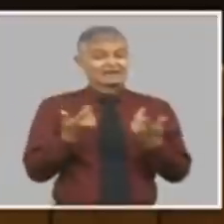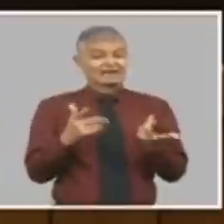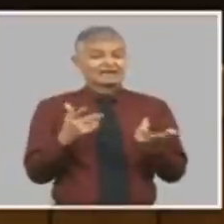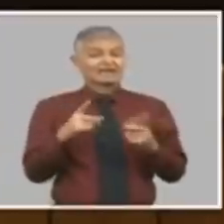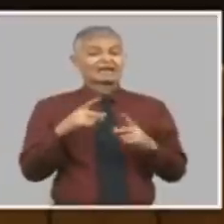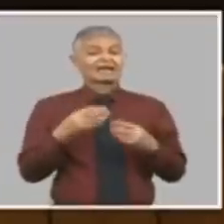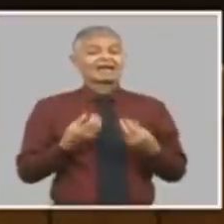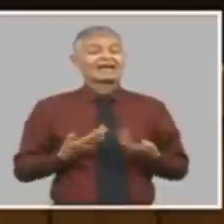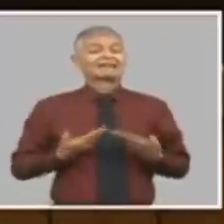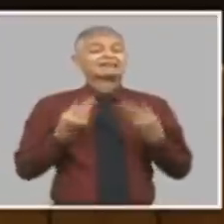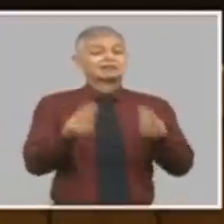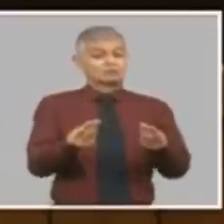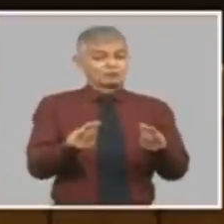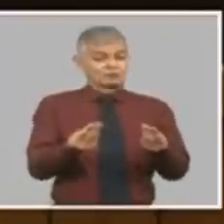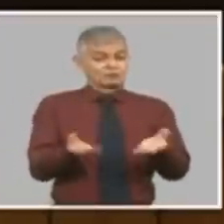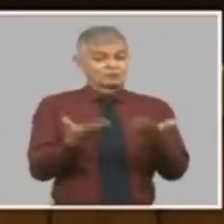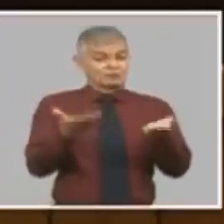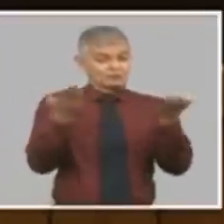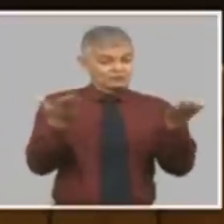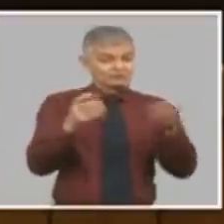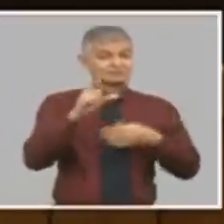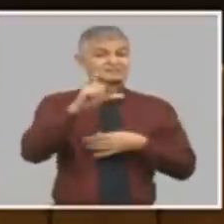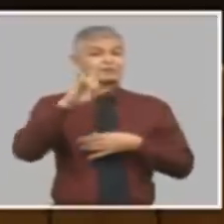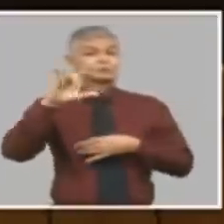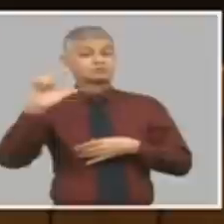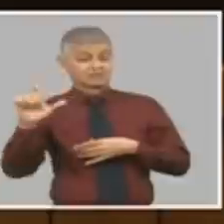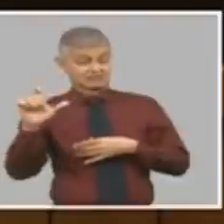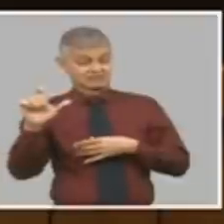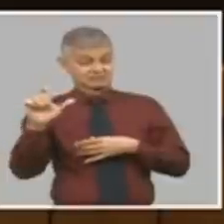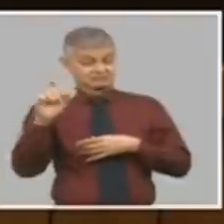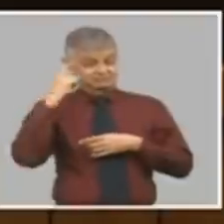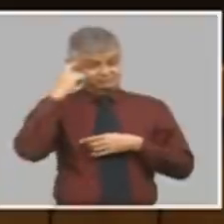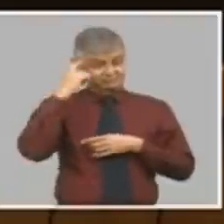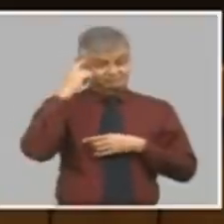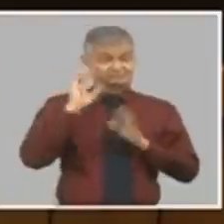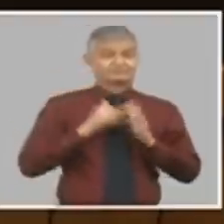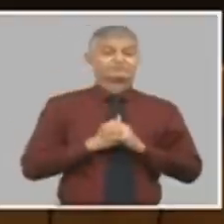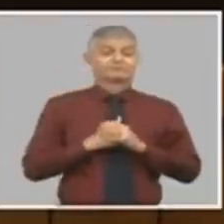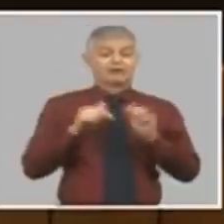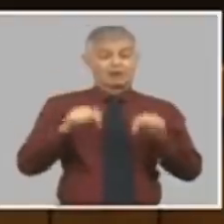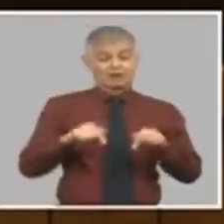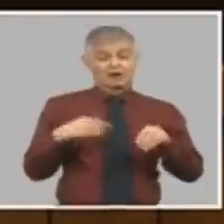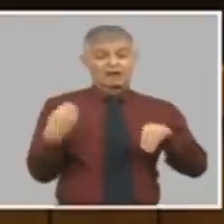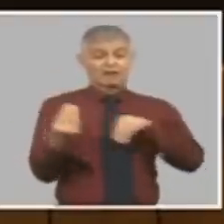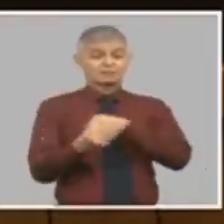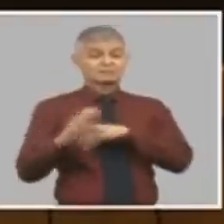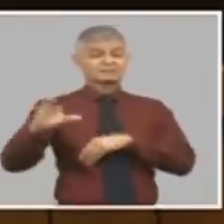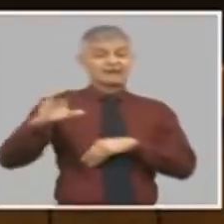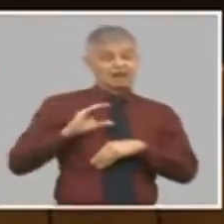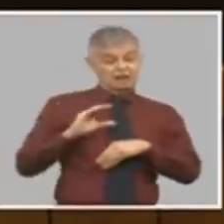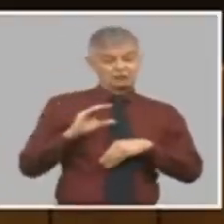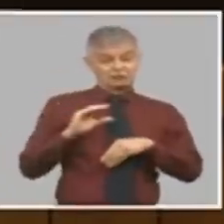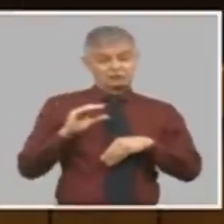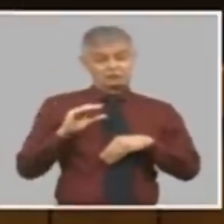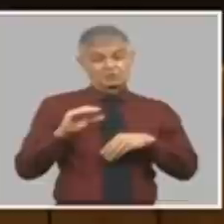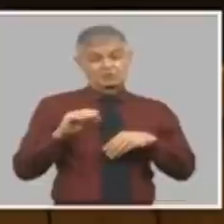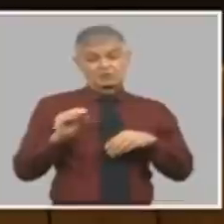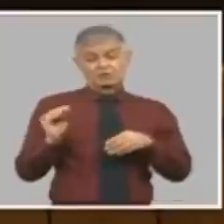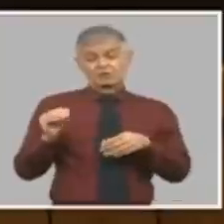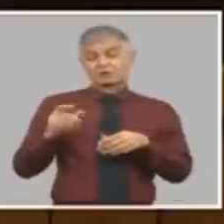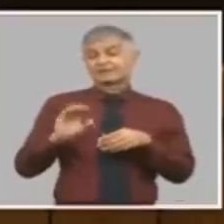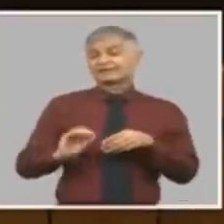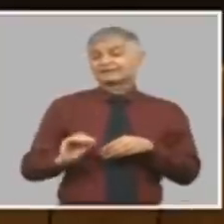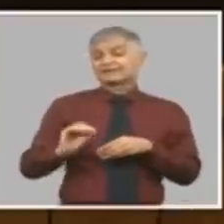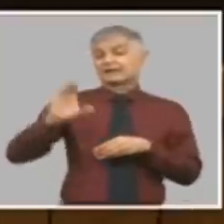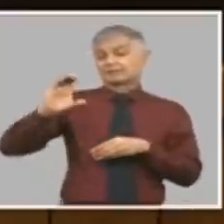el incremento de salario en el sector presupuestado, que no fue una reforma salarial, fue un incremento de